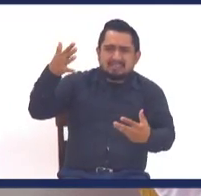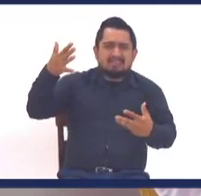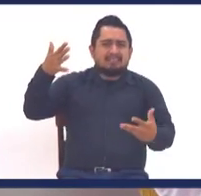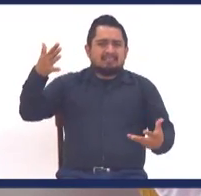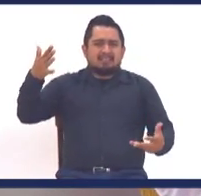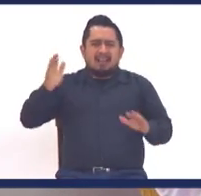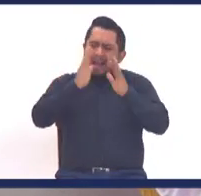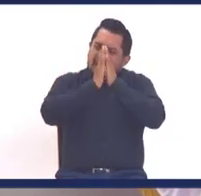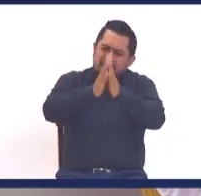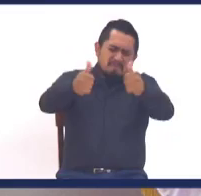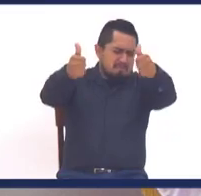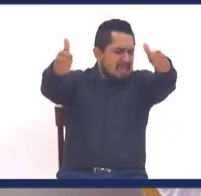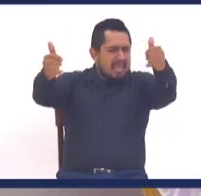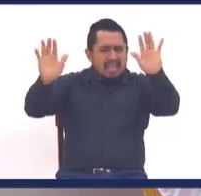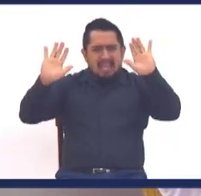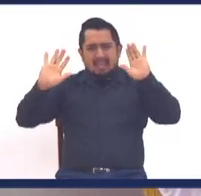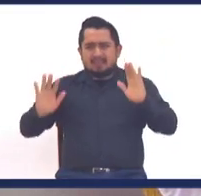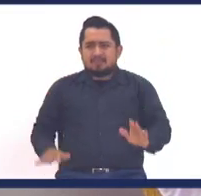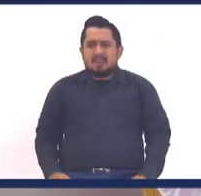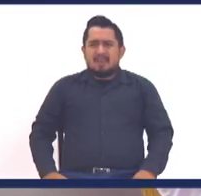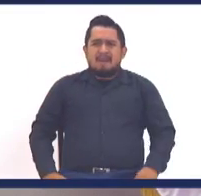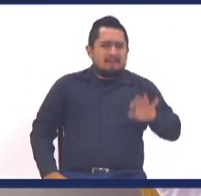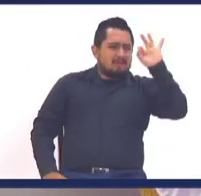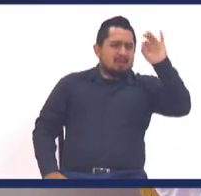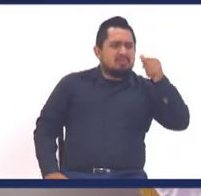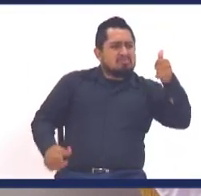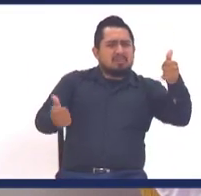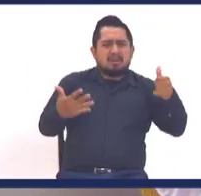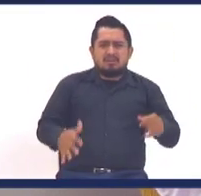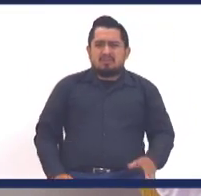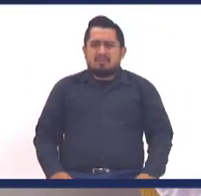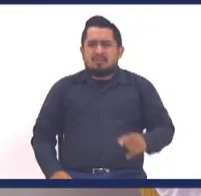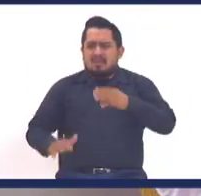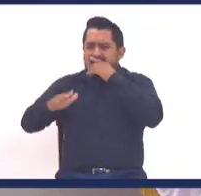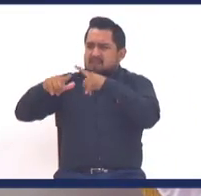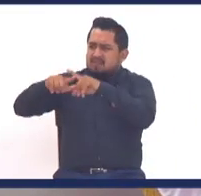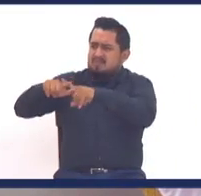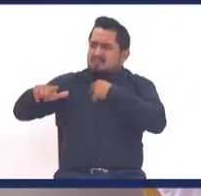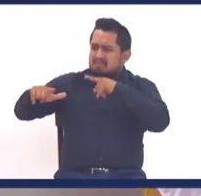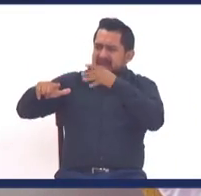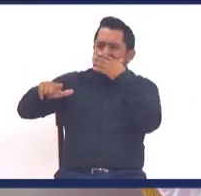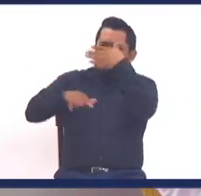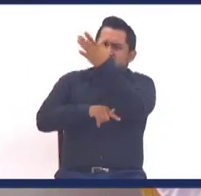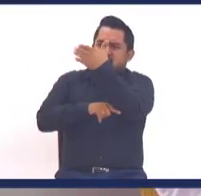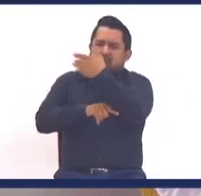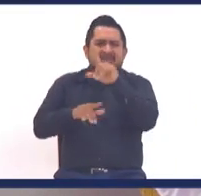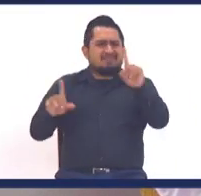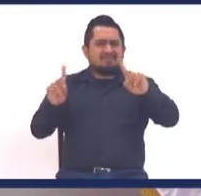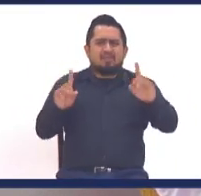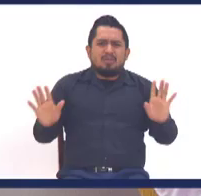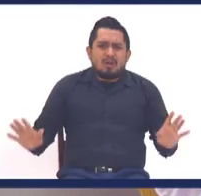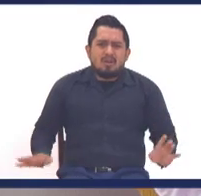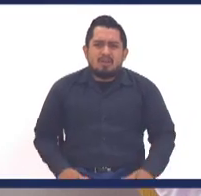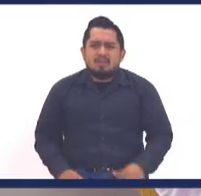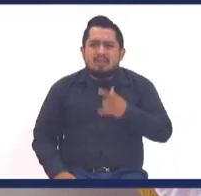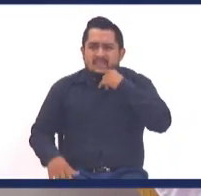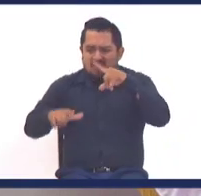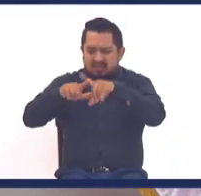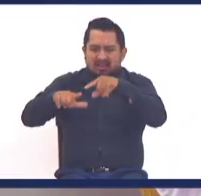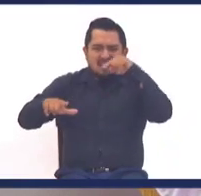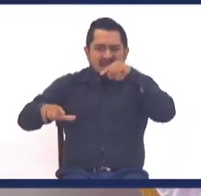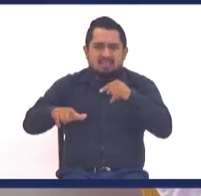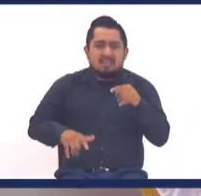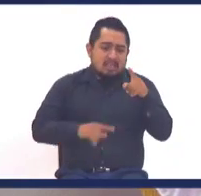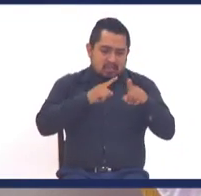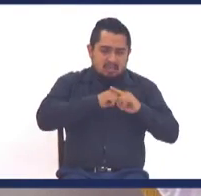Serena, o sea amén, que bueno, pastor y como fue su relación, bien, si la iglesia no tiene por qué llenarse de banderas, la iglesia tiene que estar